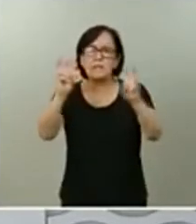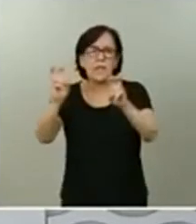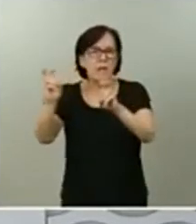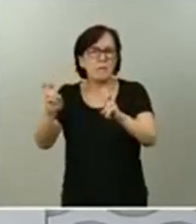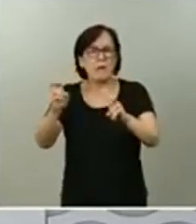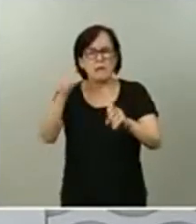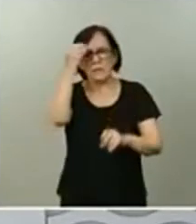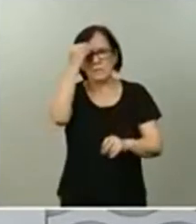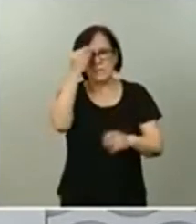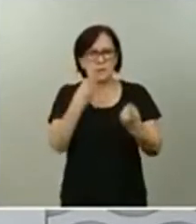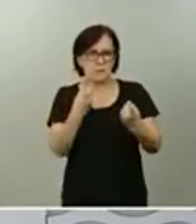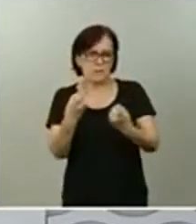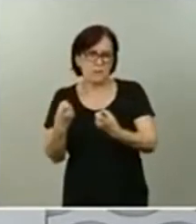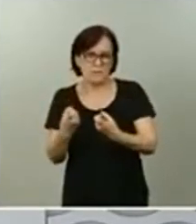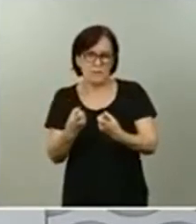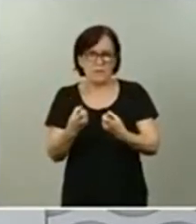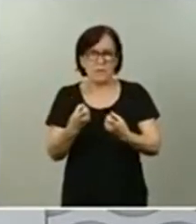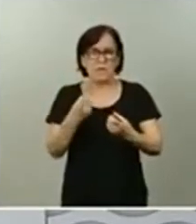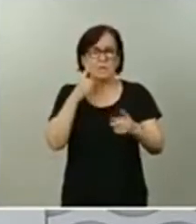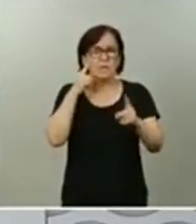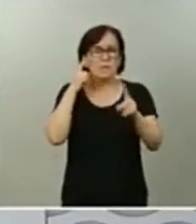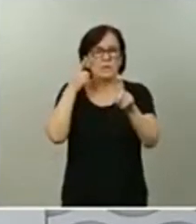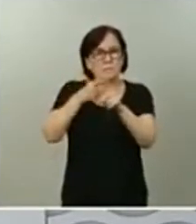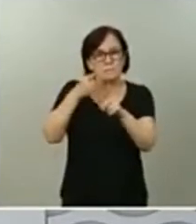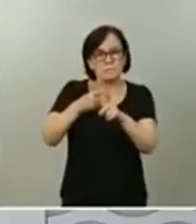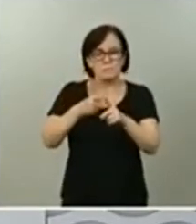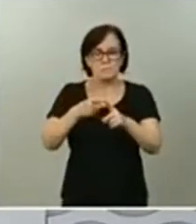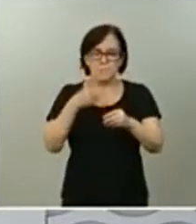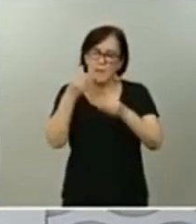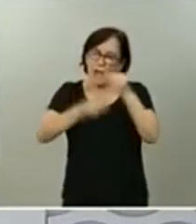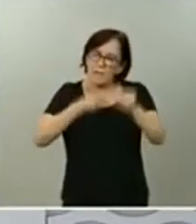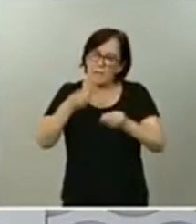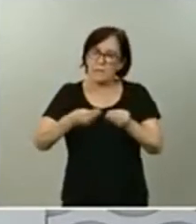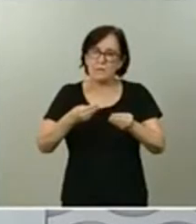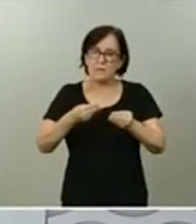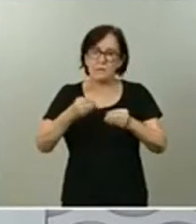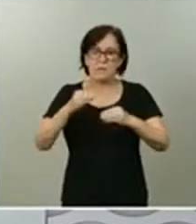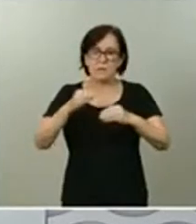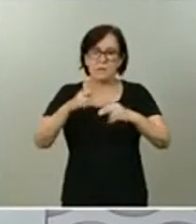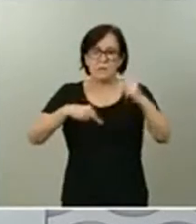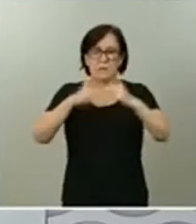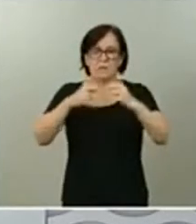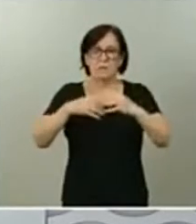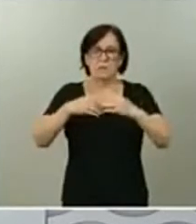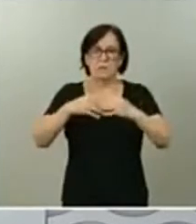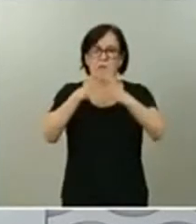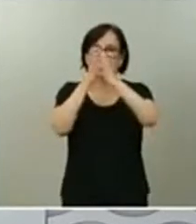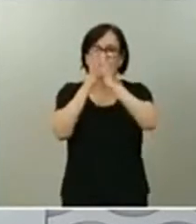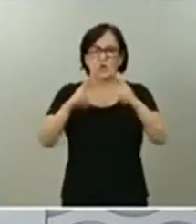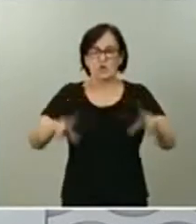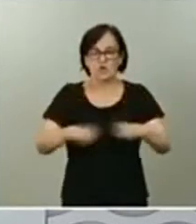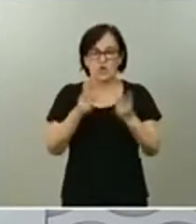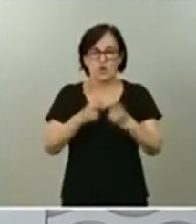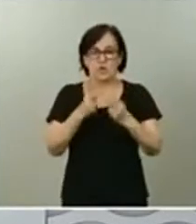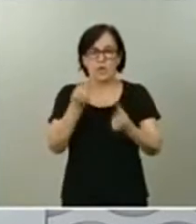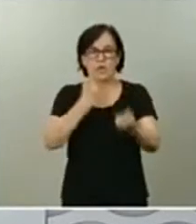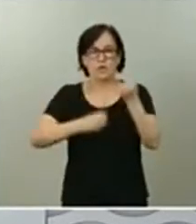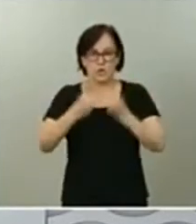necesarias al objeto de perseguir la reconstrucción social y económica de nuestro país.